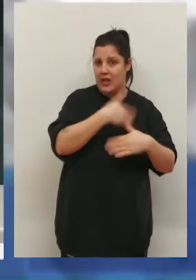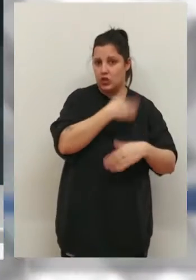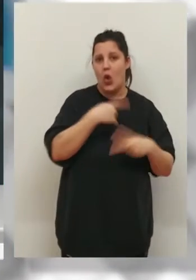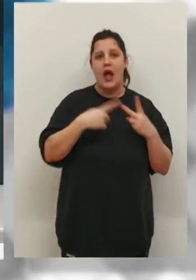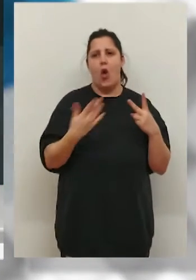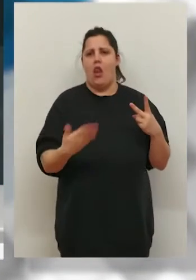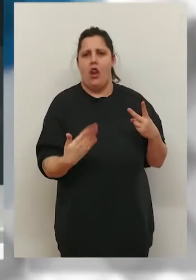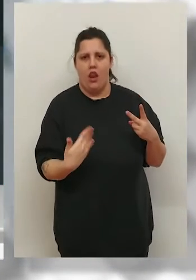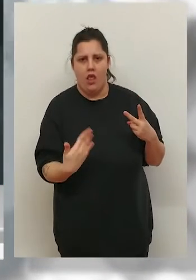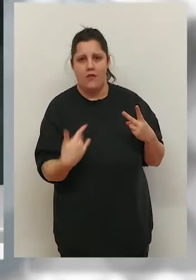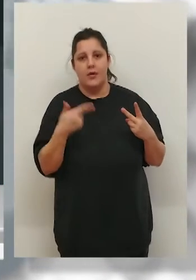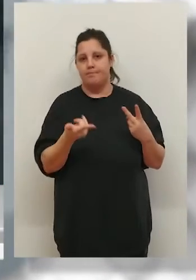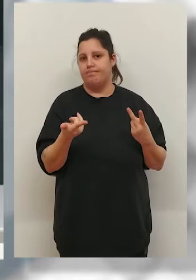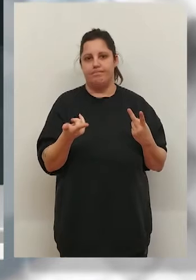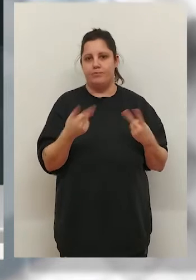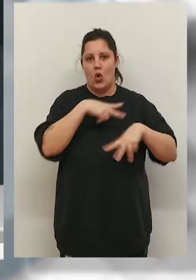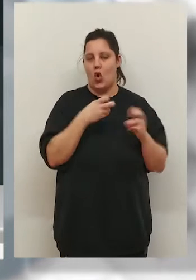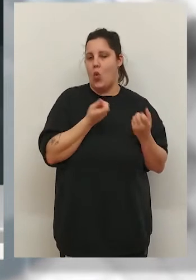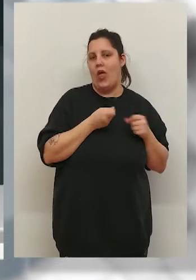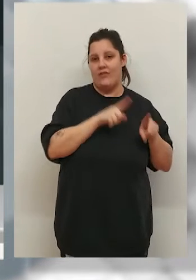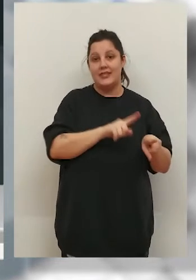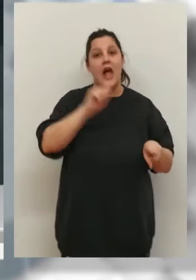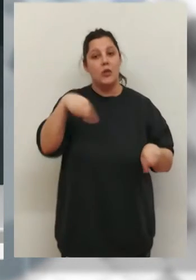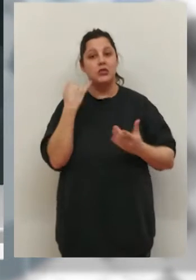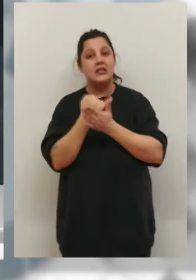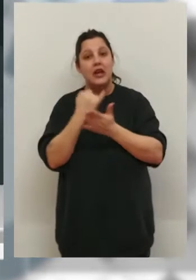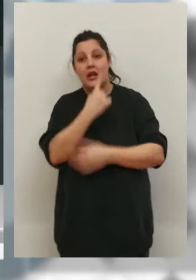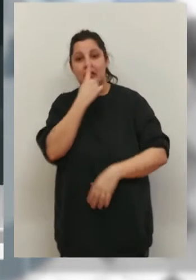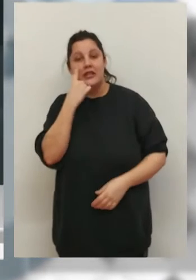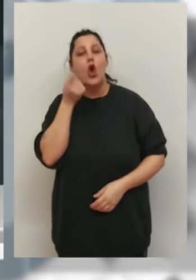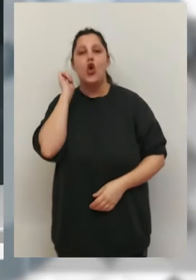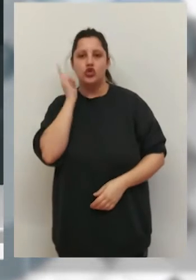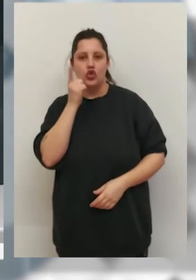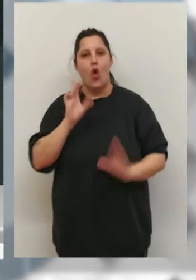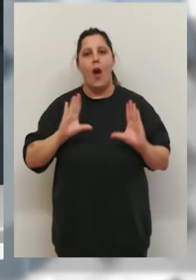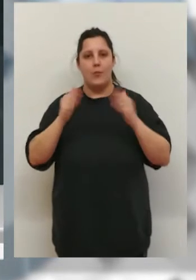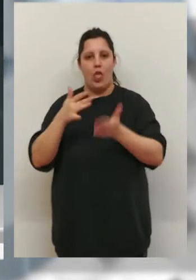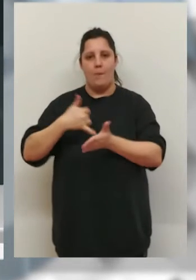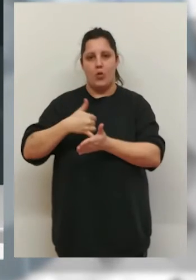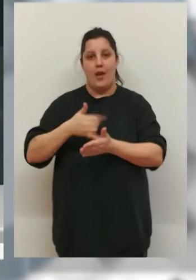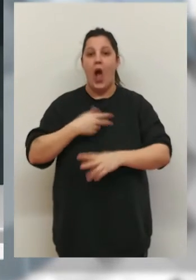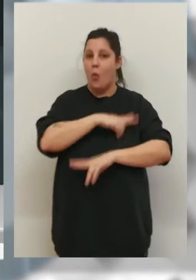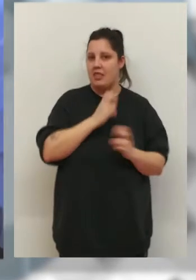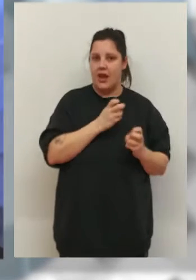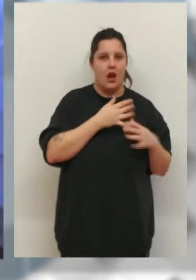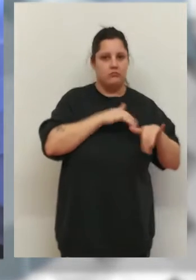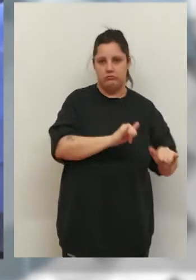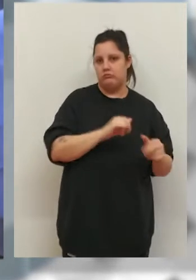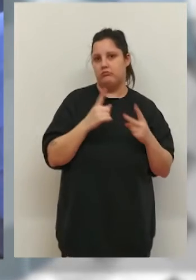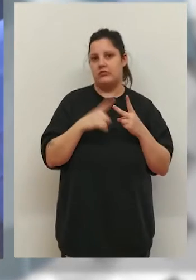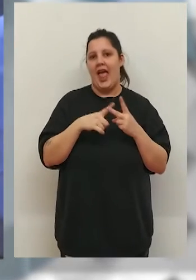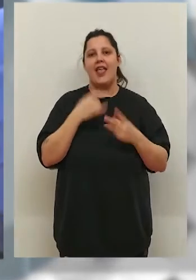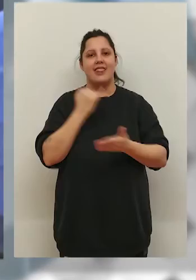de los casos leves y asintomáticos y los test diagnósticos solo se realizarán a la población vulnerable. Ni